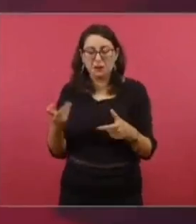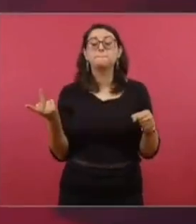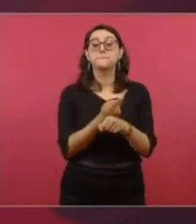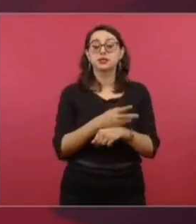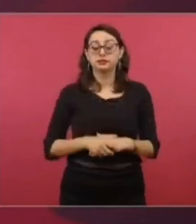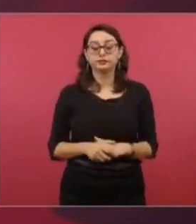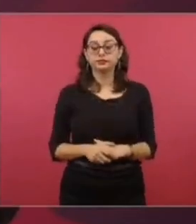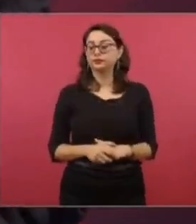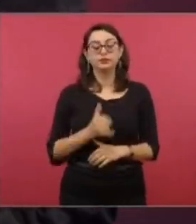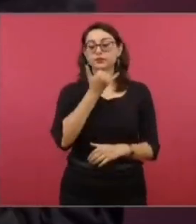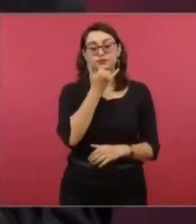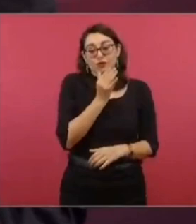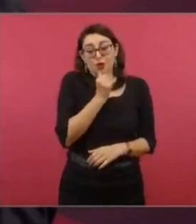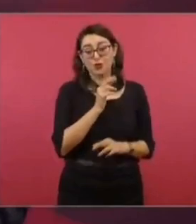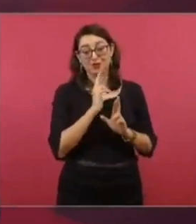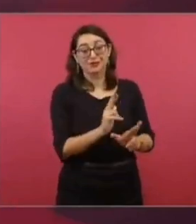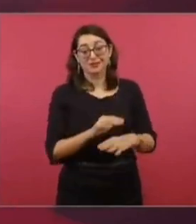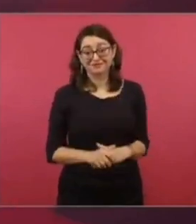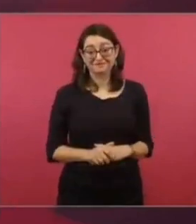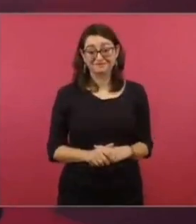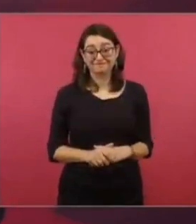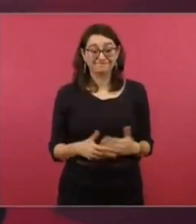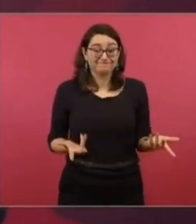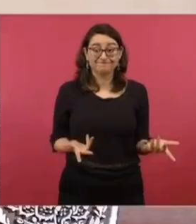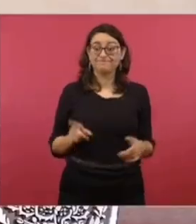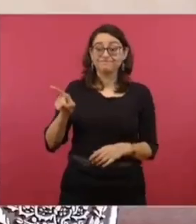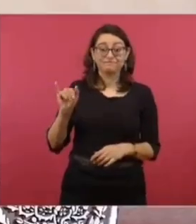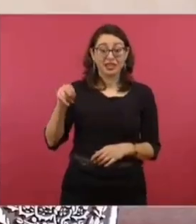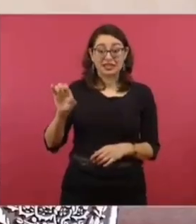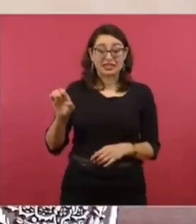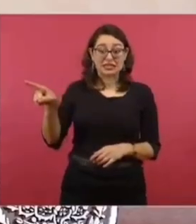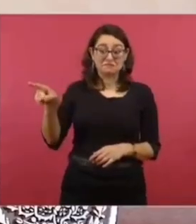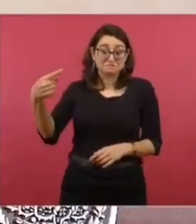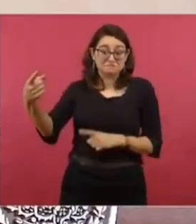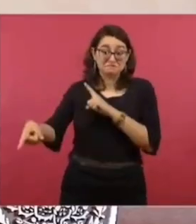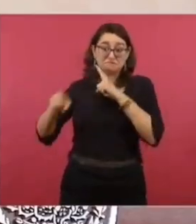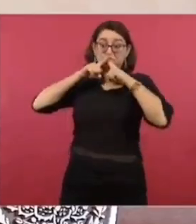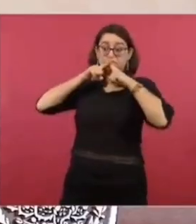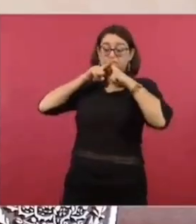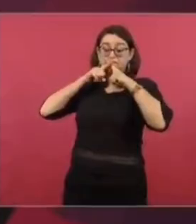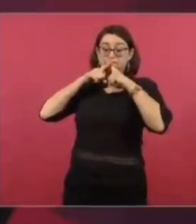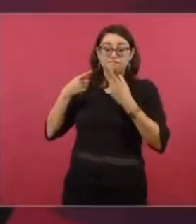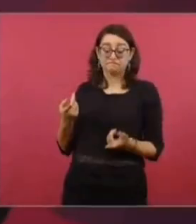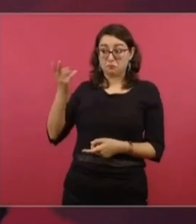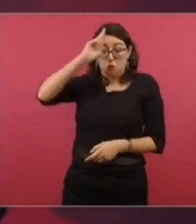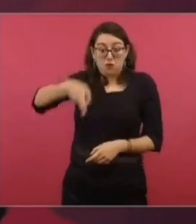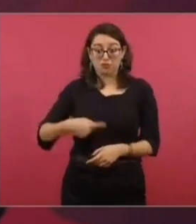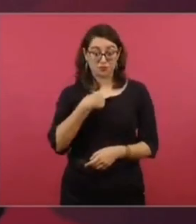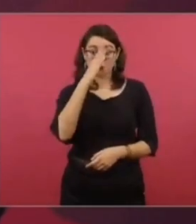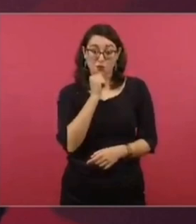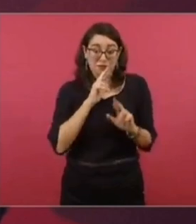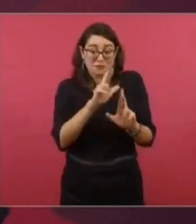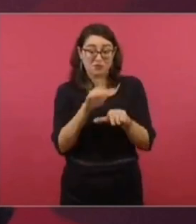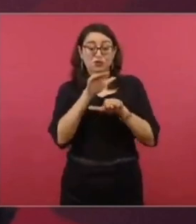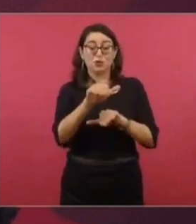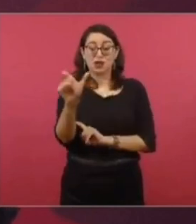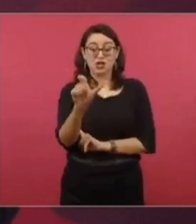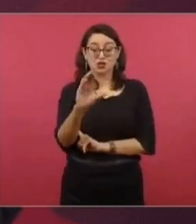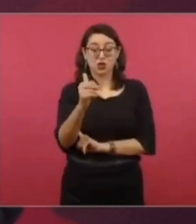Bueno, no puedo profundizar sobre eso porque estoy vetado. Pero no hay